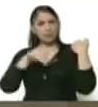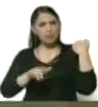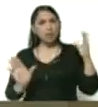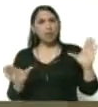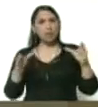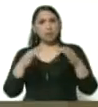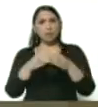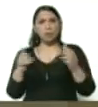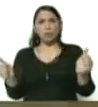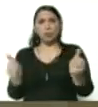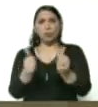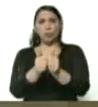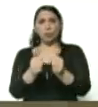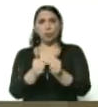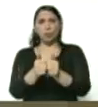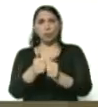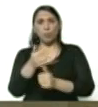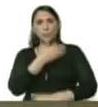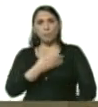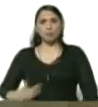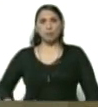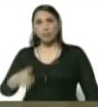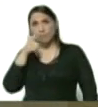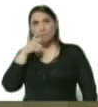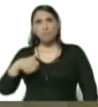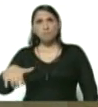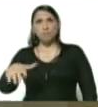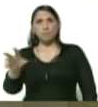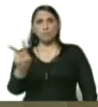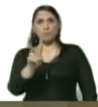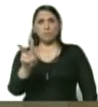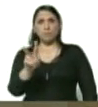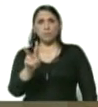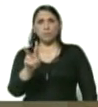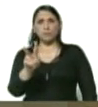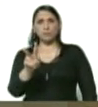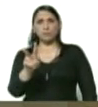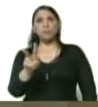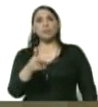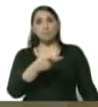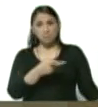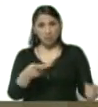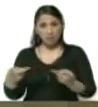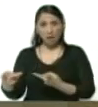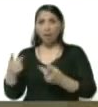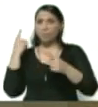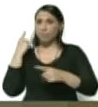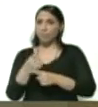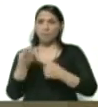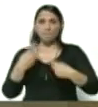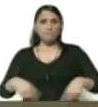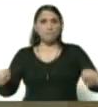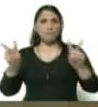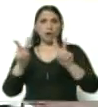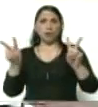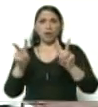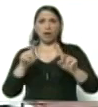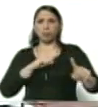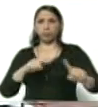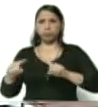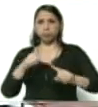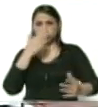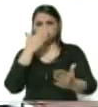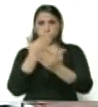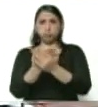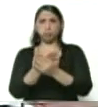con el presidente y con el pueblo de Venezuela es indicar, sugerir y valorar acciones que ante